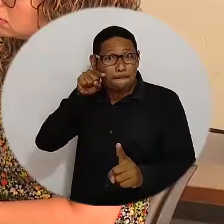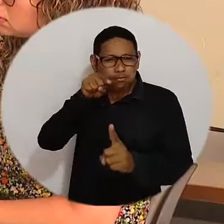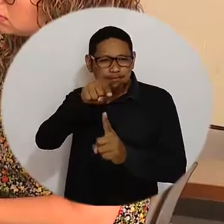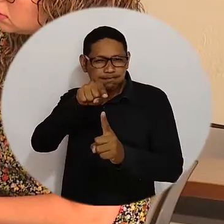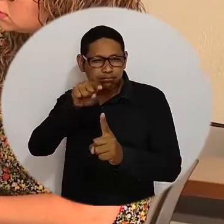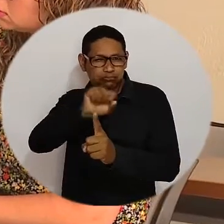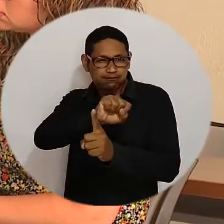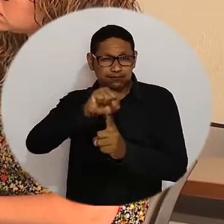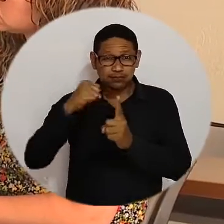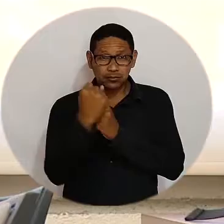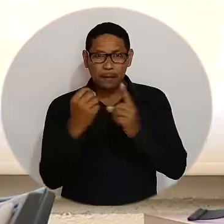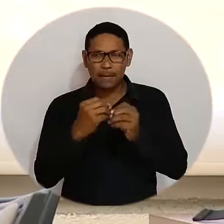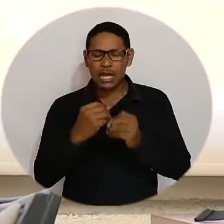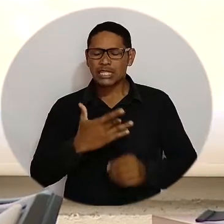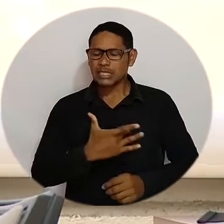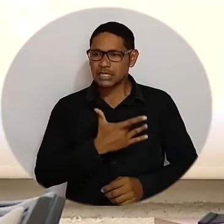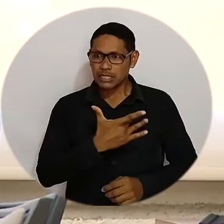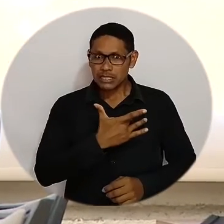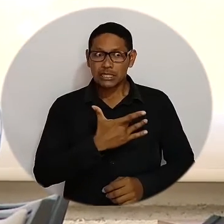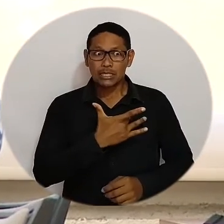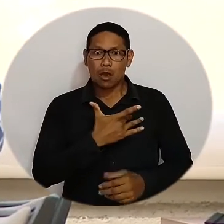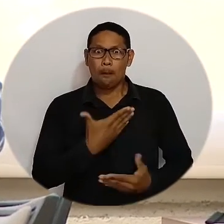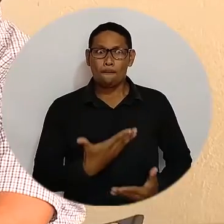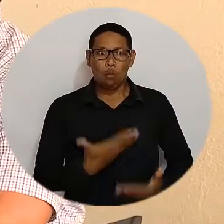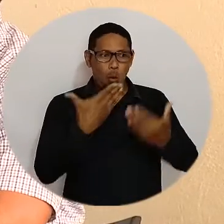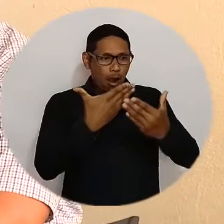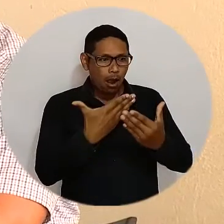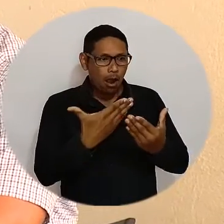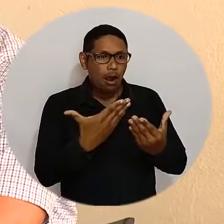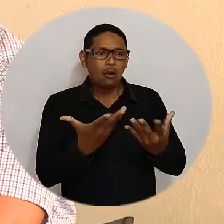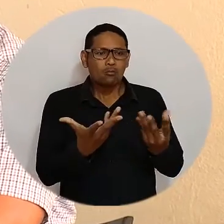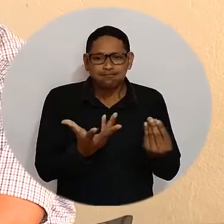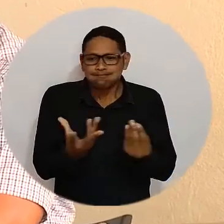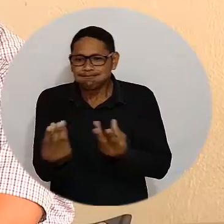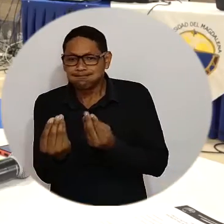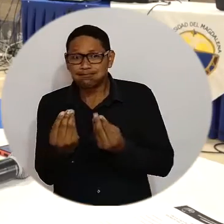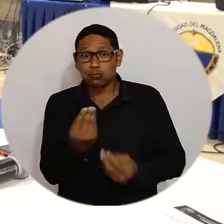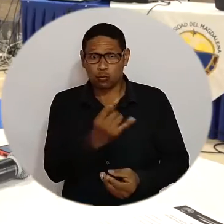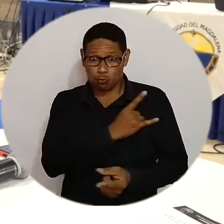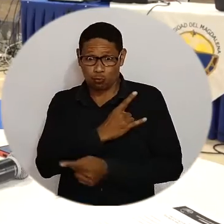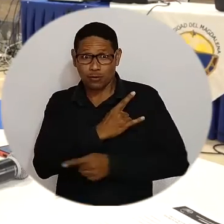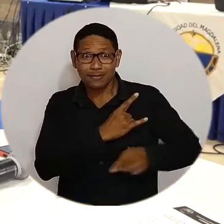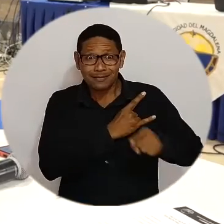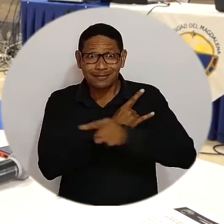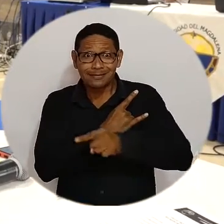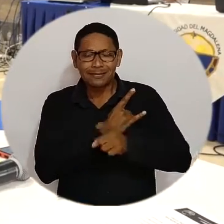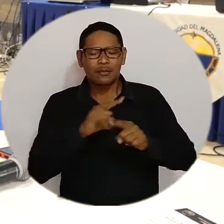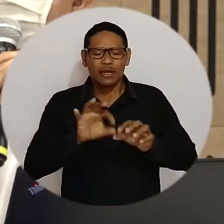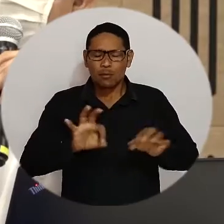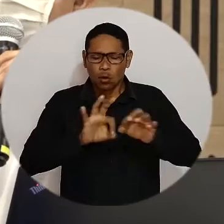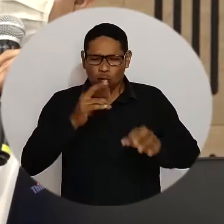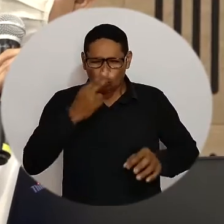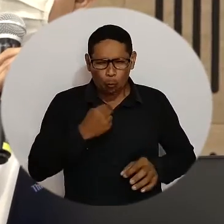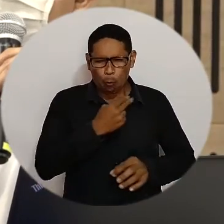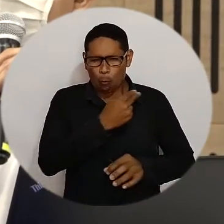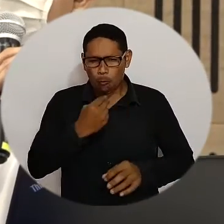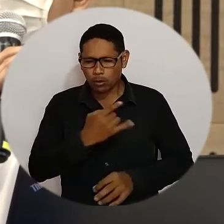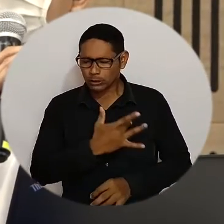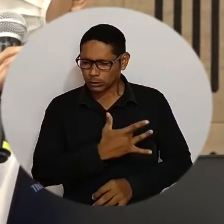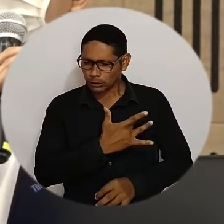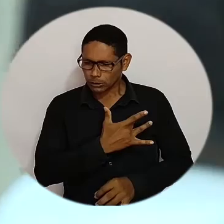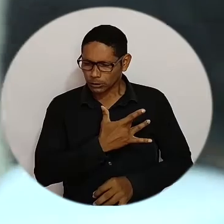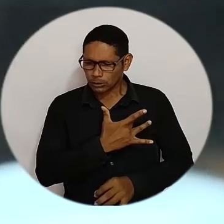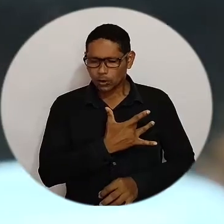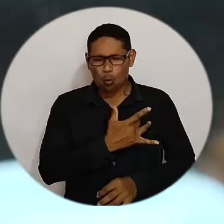y aún así también el sentido de pertenencia que tienen no solamente con los miembros universitarios, sino también el compromiso y el sentido de